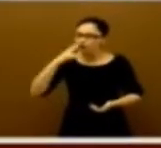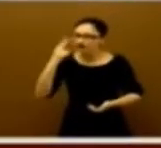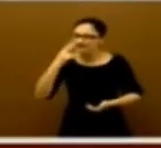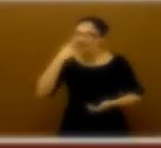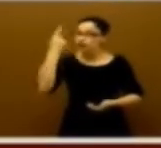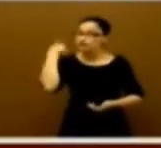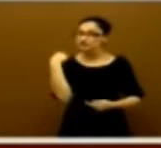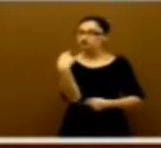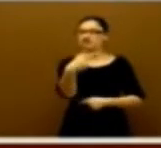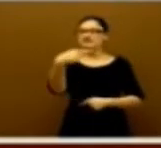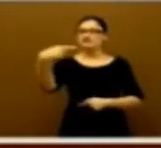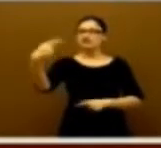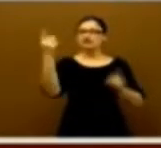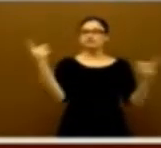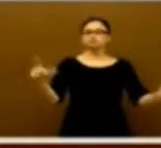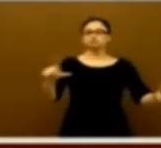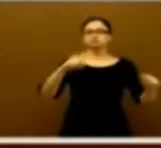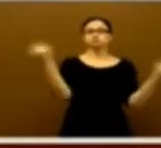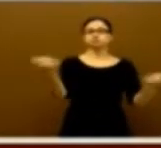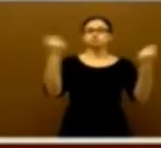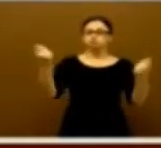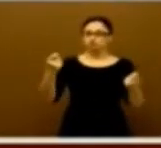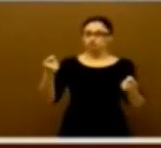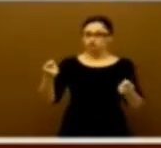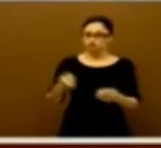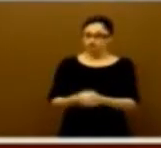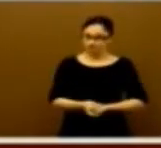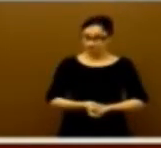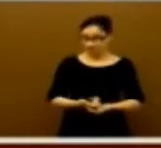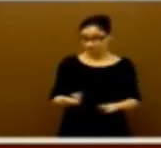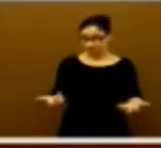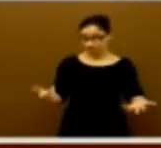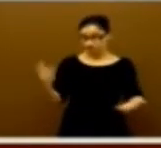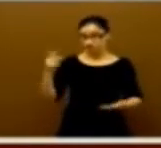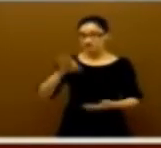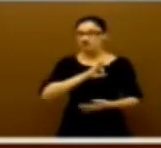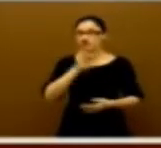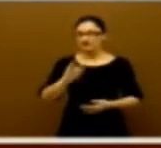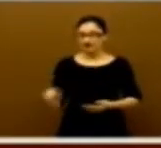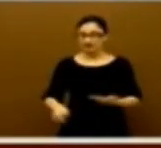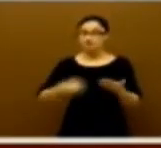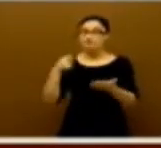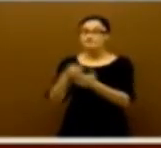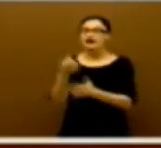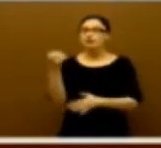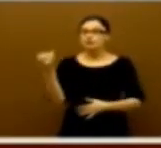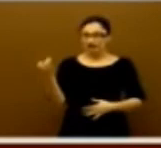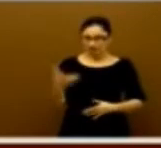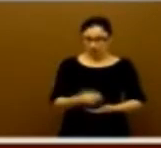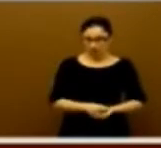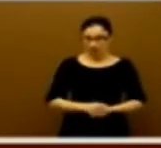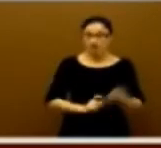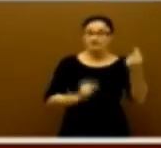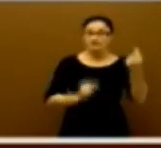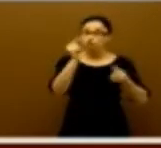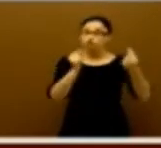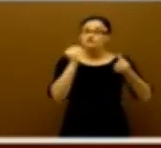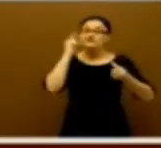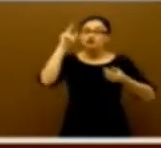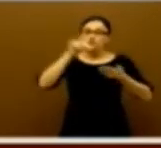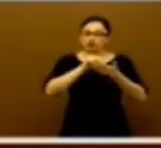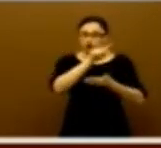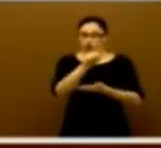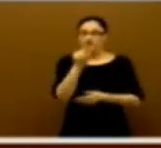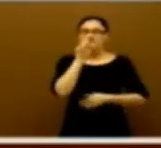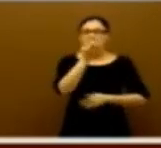el pasado año? el pago de la deuda, señor Fernández, el pago de la deuda en el presupuesto del año 2011 era